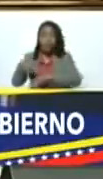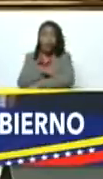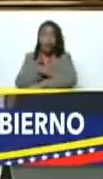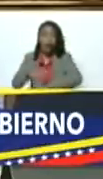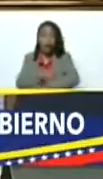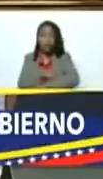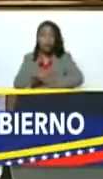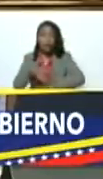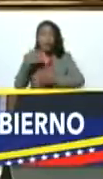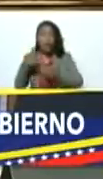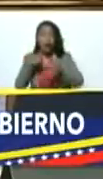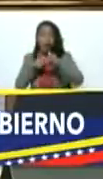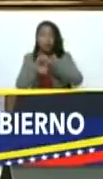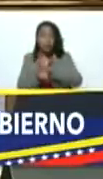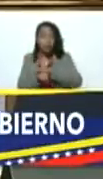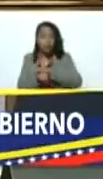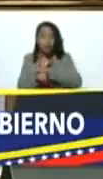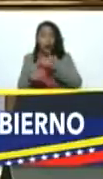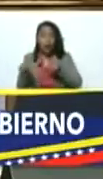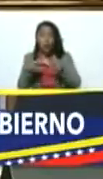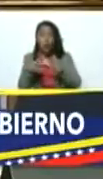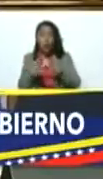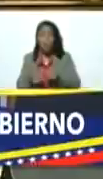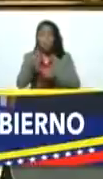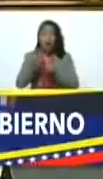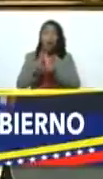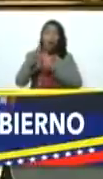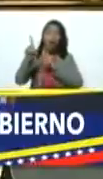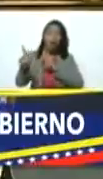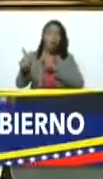y acceso a las áreas más apartadas